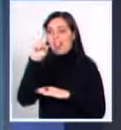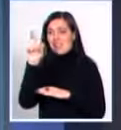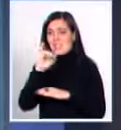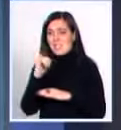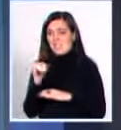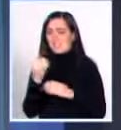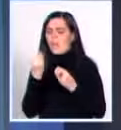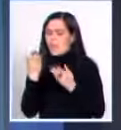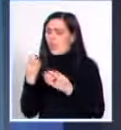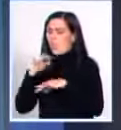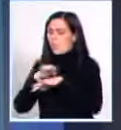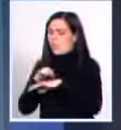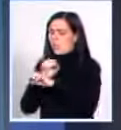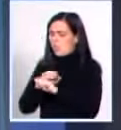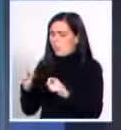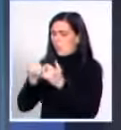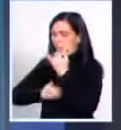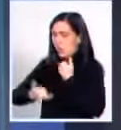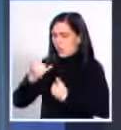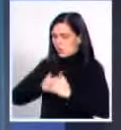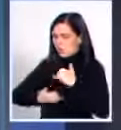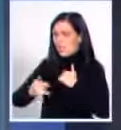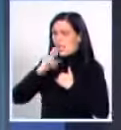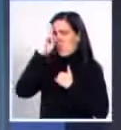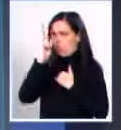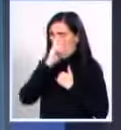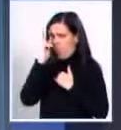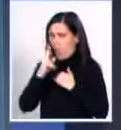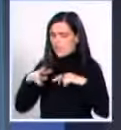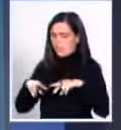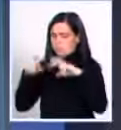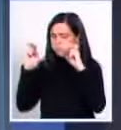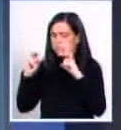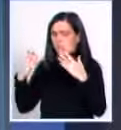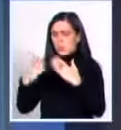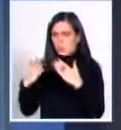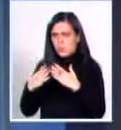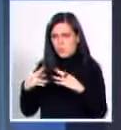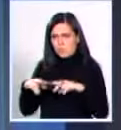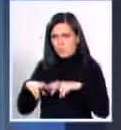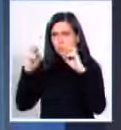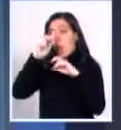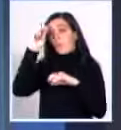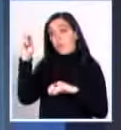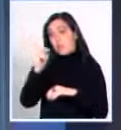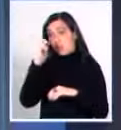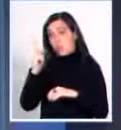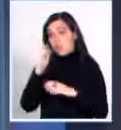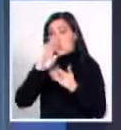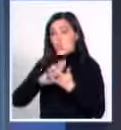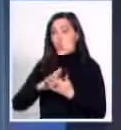prevalencia hay en el Uruguay? No sé si hay en estudios hechos en nuestro país o internacionales de